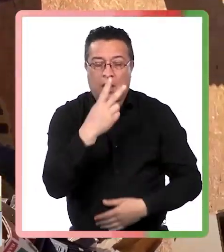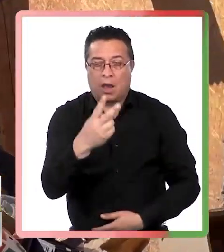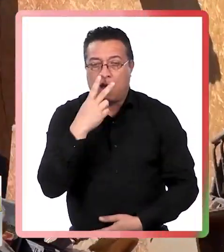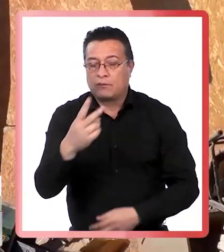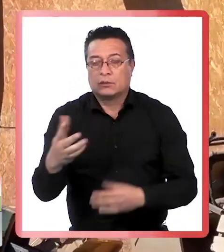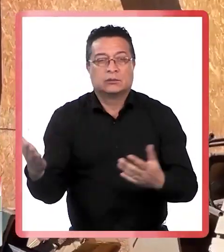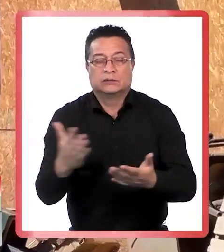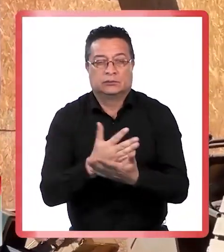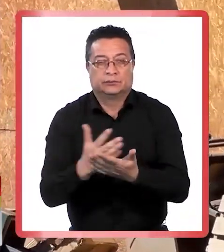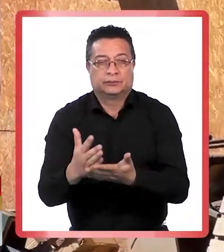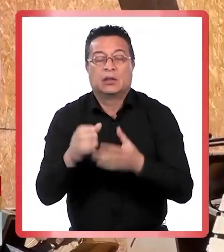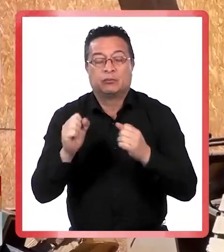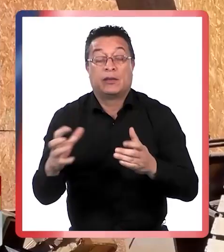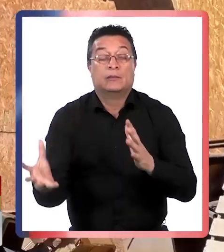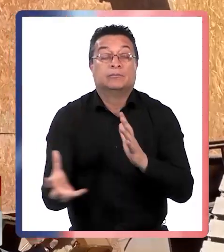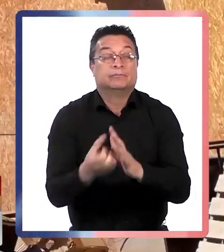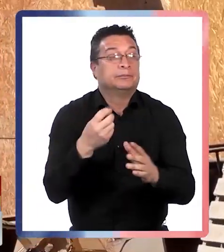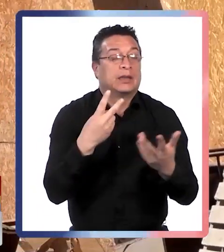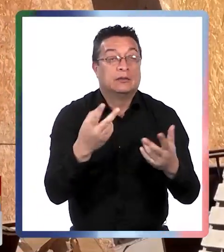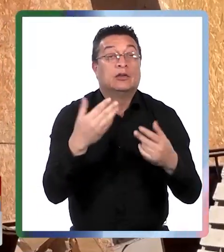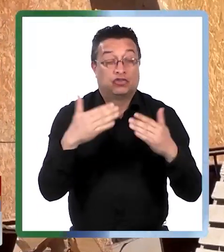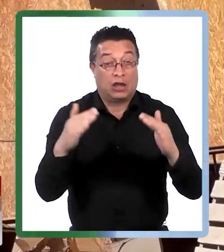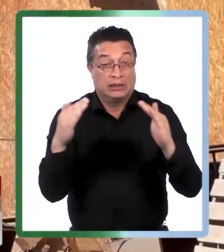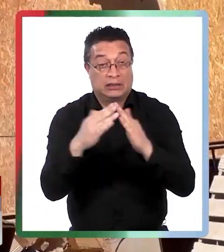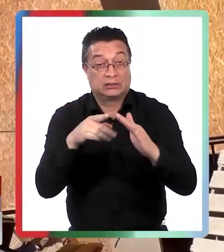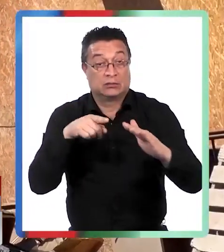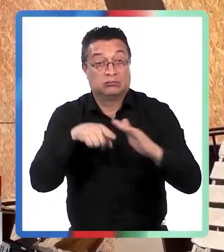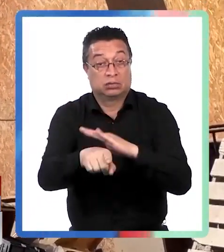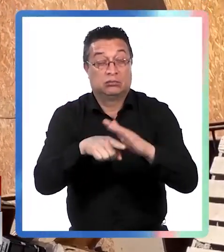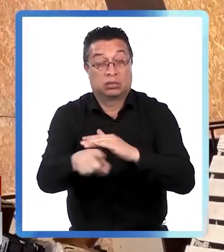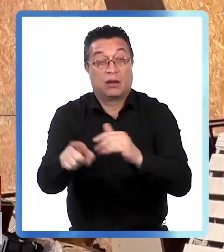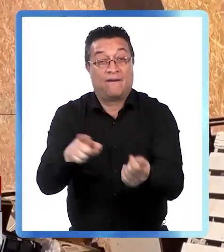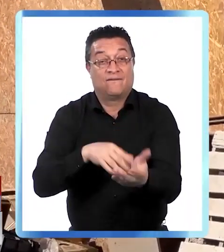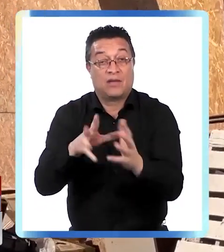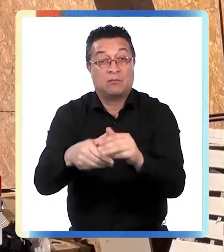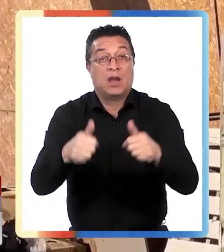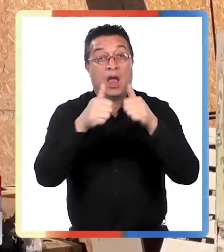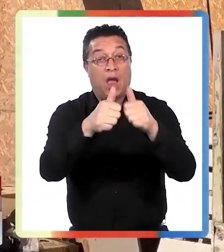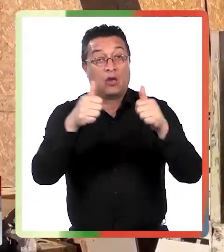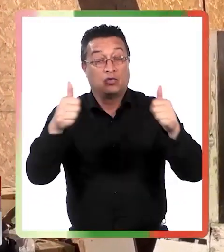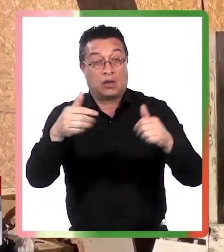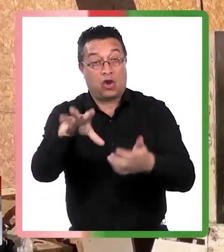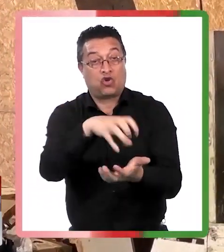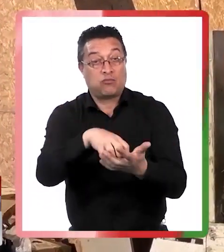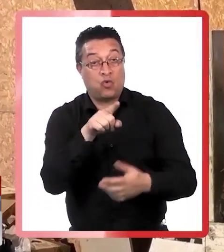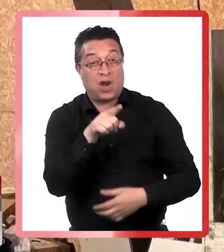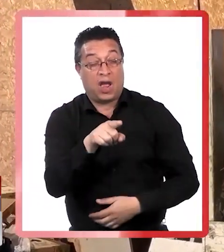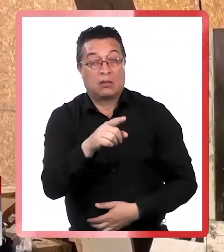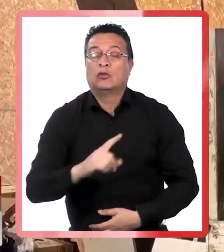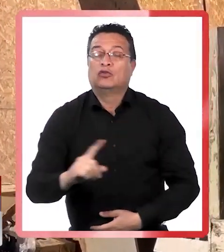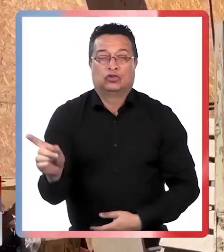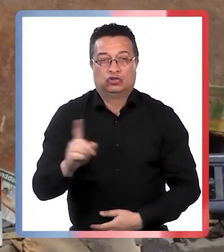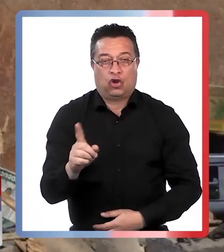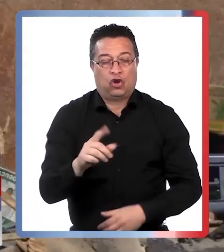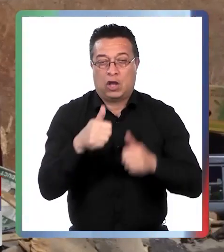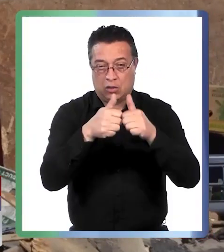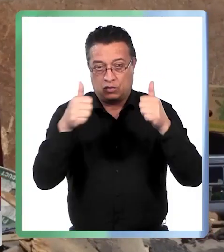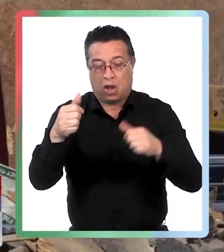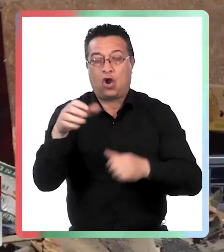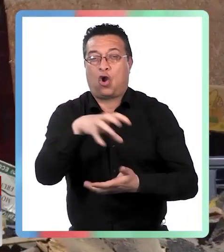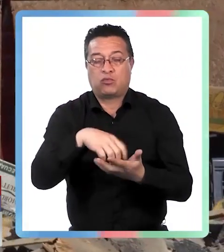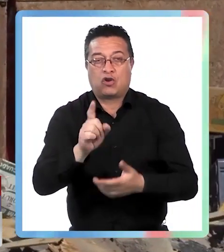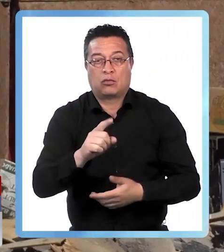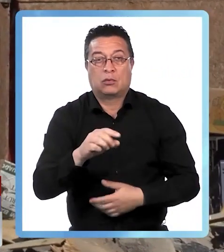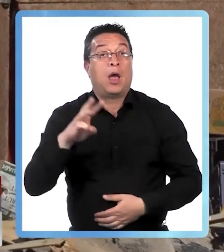qué es lo que se logra obtener. ¿Se llenó la casa de las familias de una autoridad comunal? No, no, no, no. De una autoridad